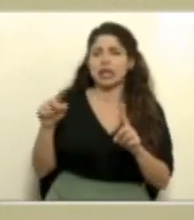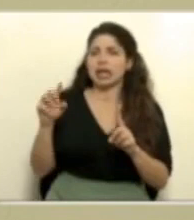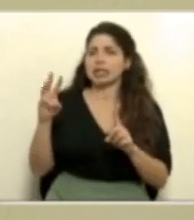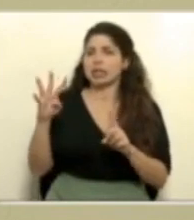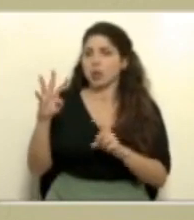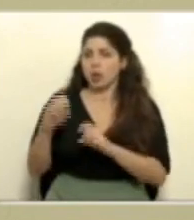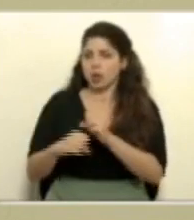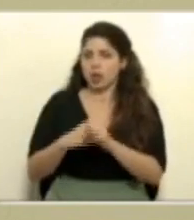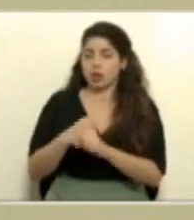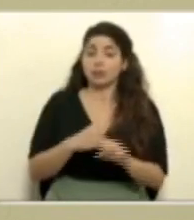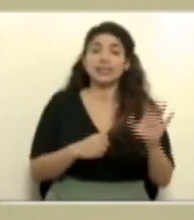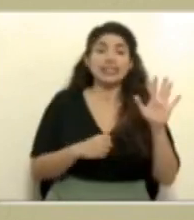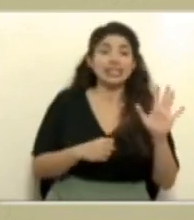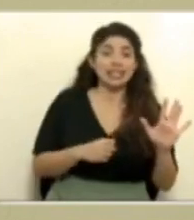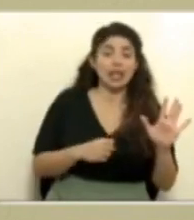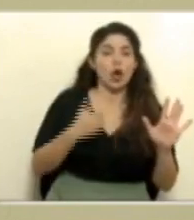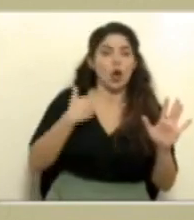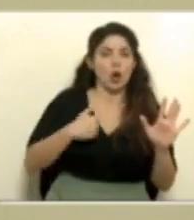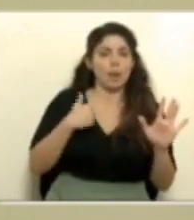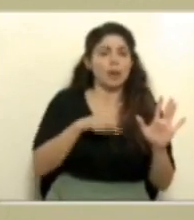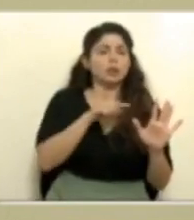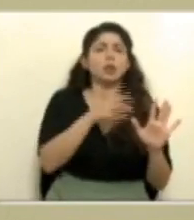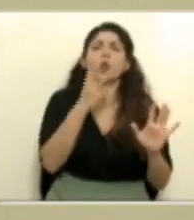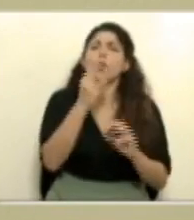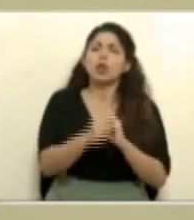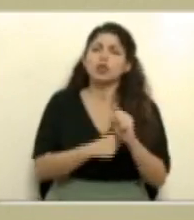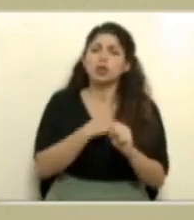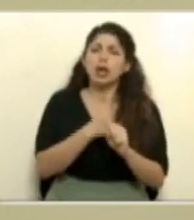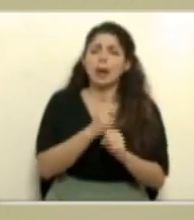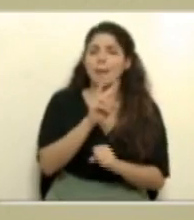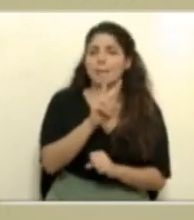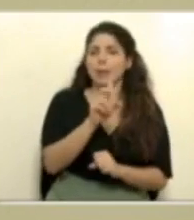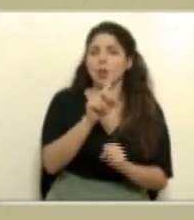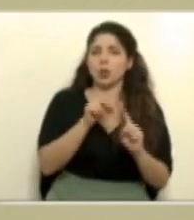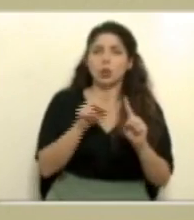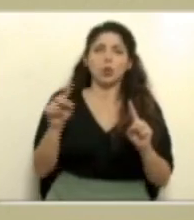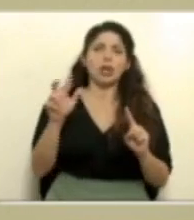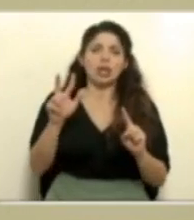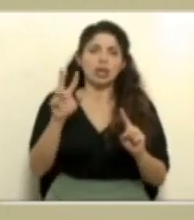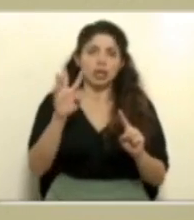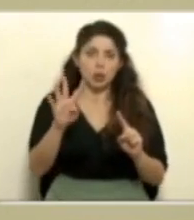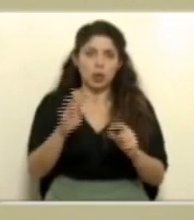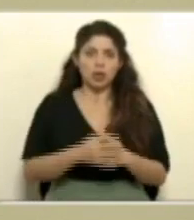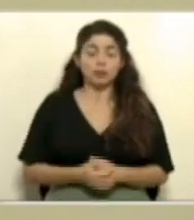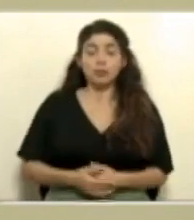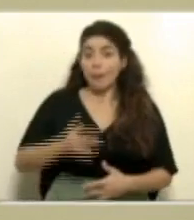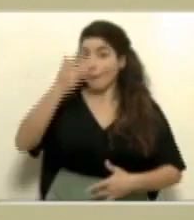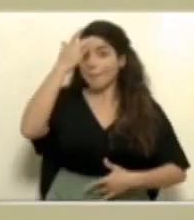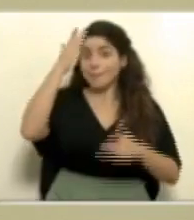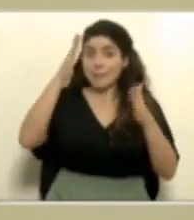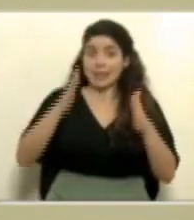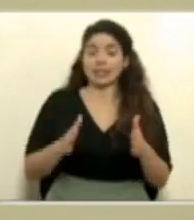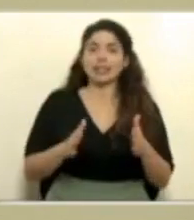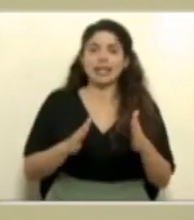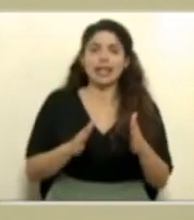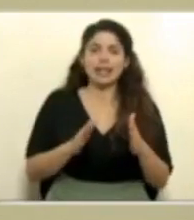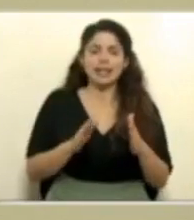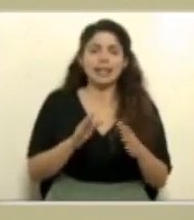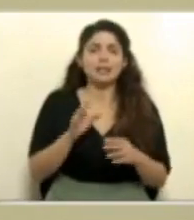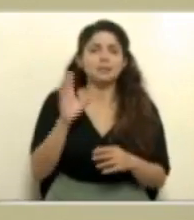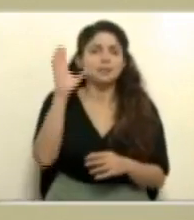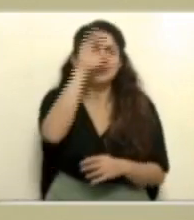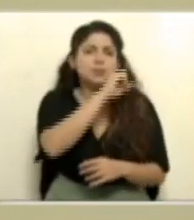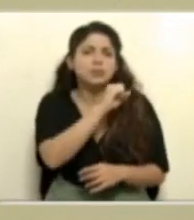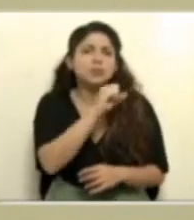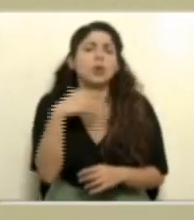años, 5 son hombres con edades entre 21 y 34. Los pacientes se identificaron entre la semana